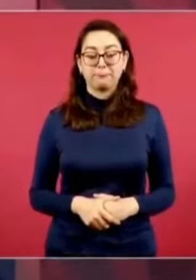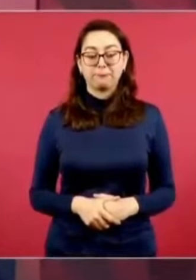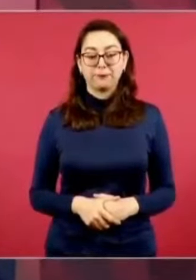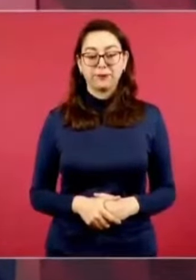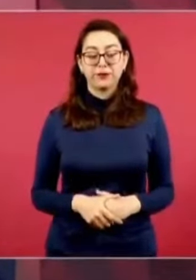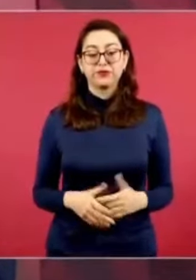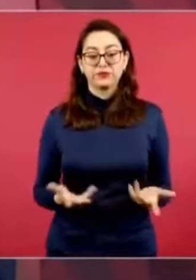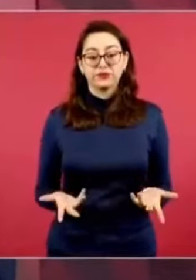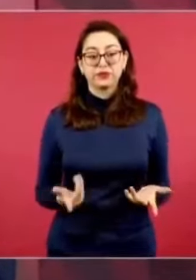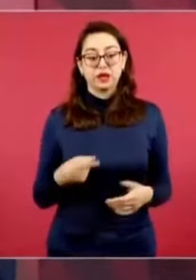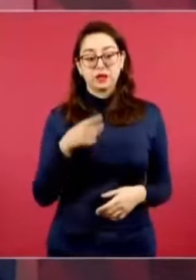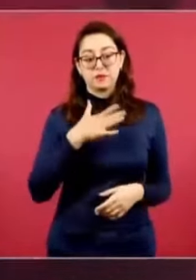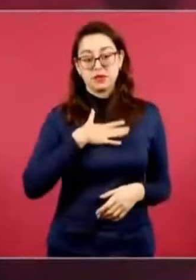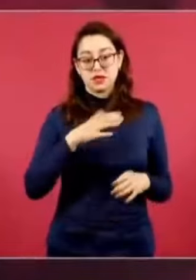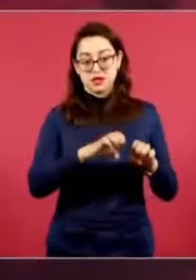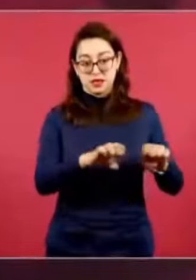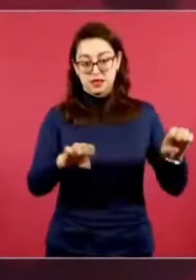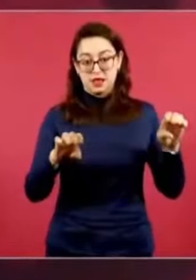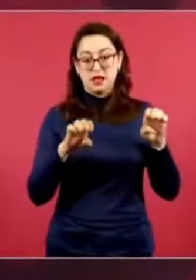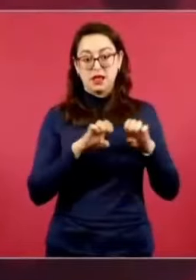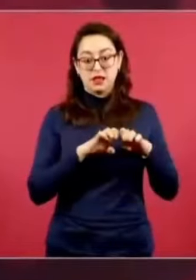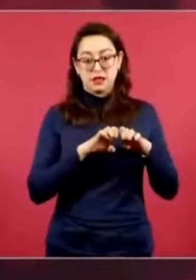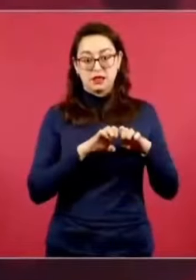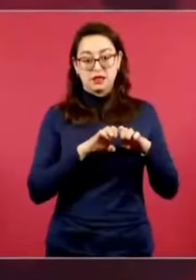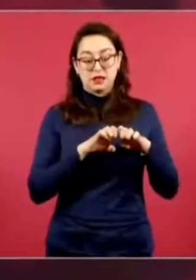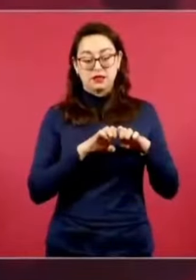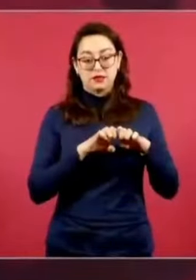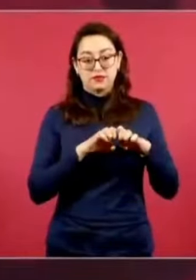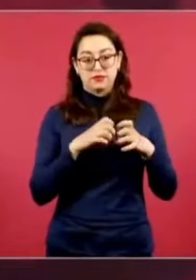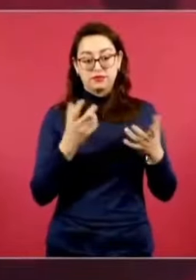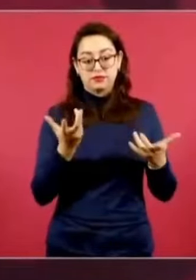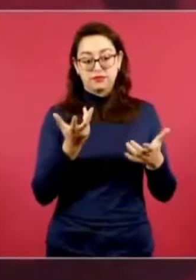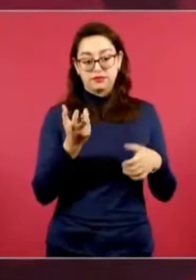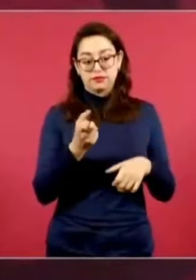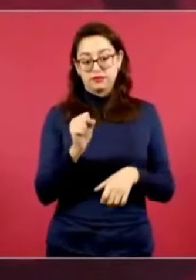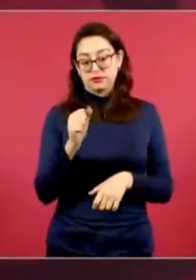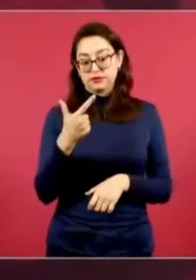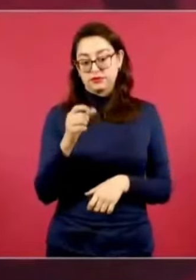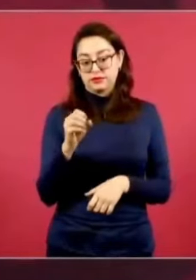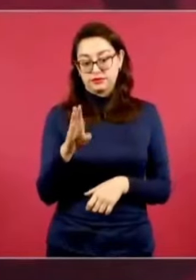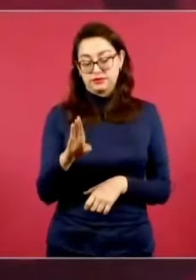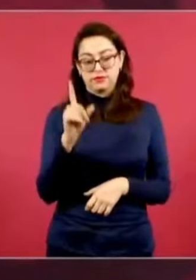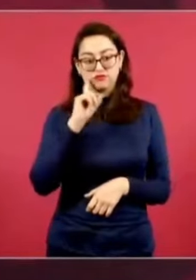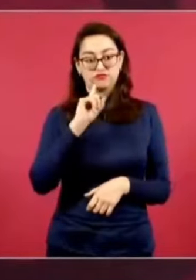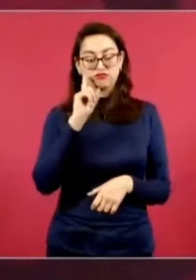gabinete, incluida la secretaria de Gobernación,